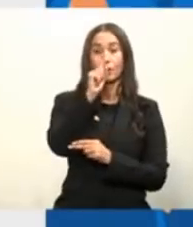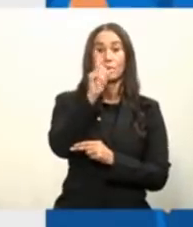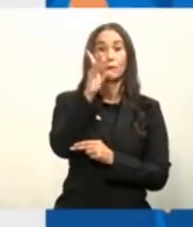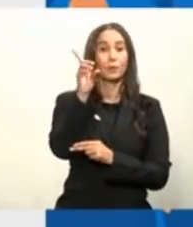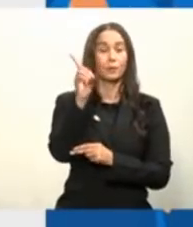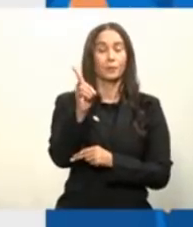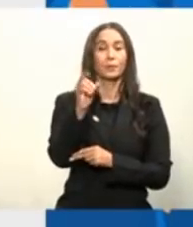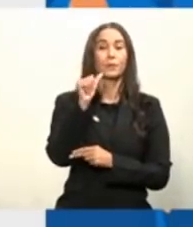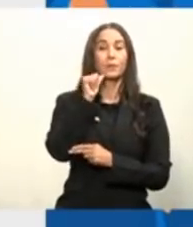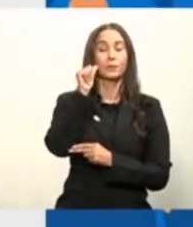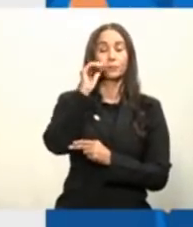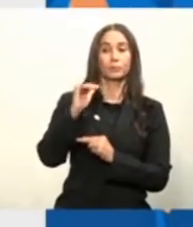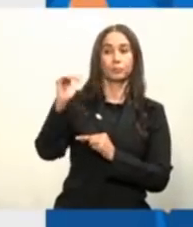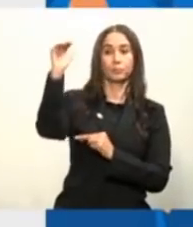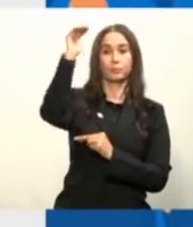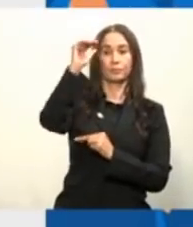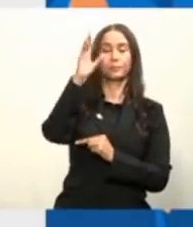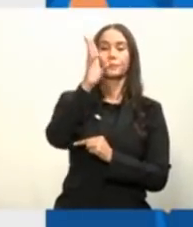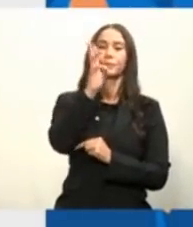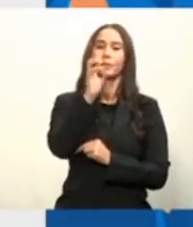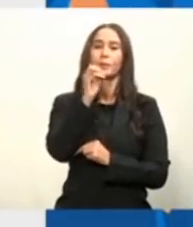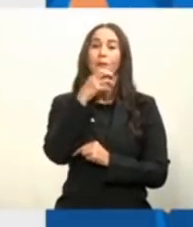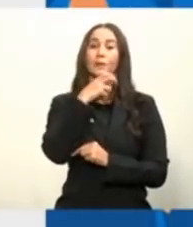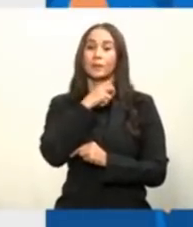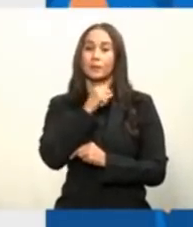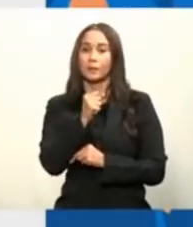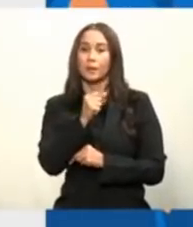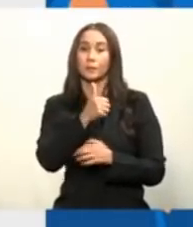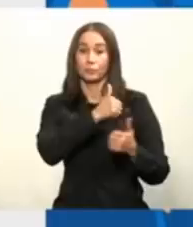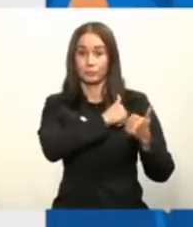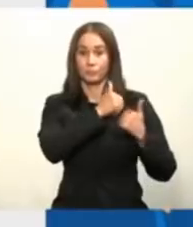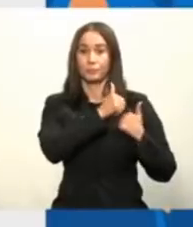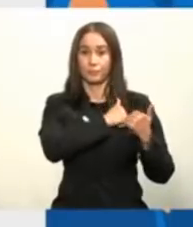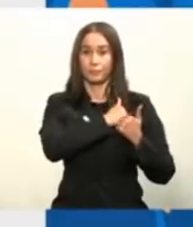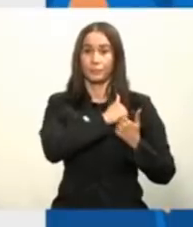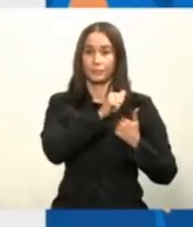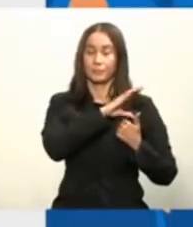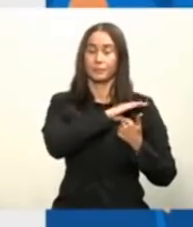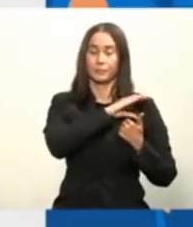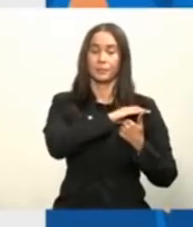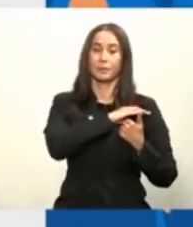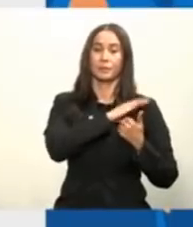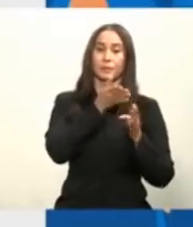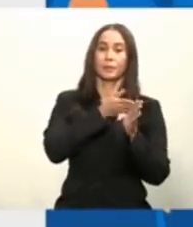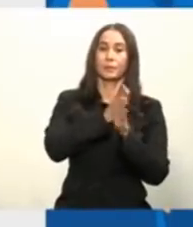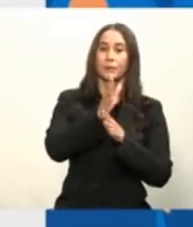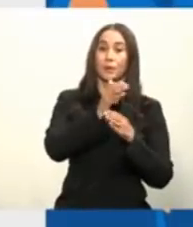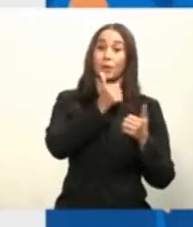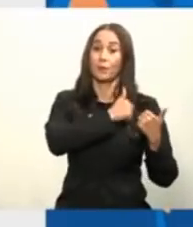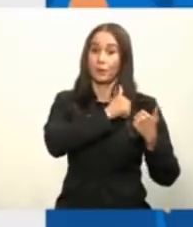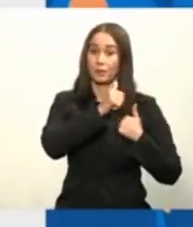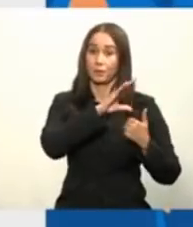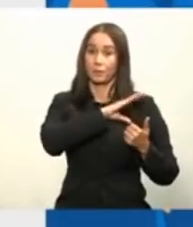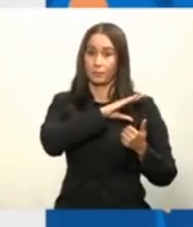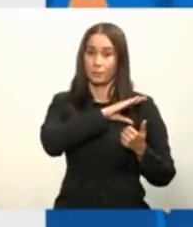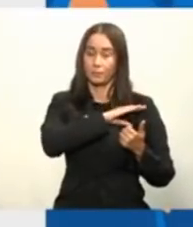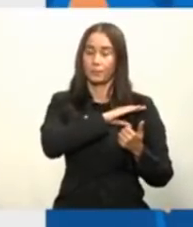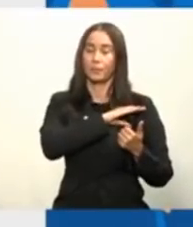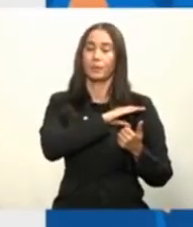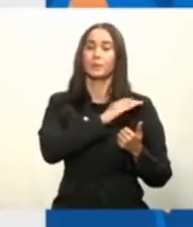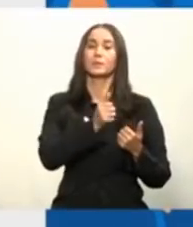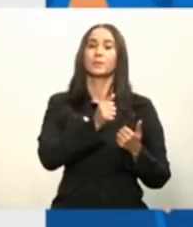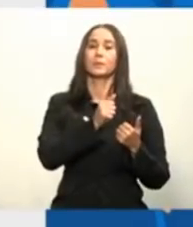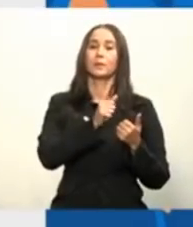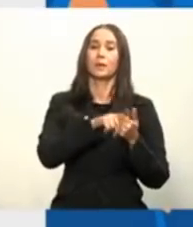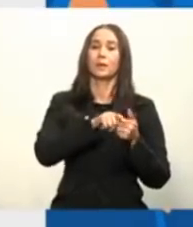adultos mayores de 60 años, población militar, incluyendo primera línea del ejército, policía y